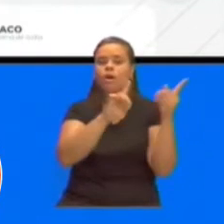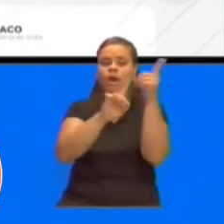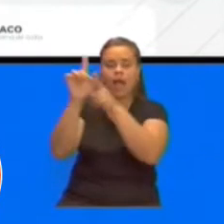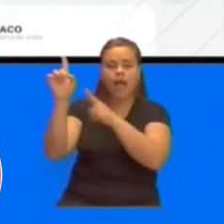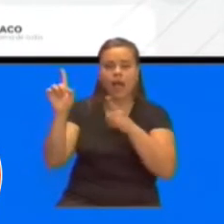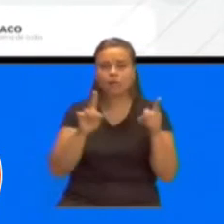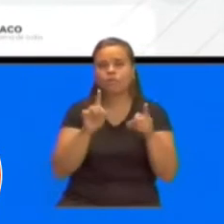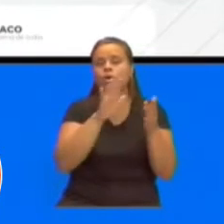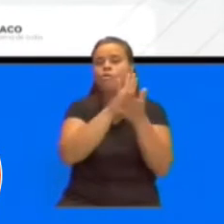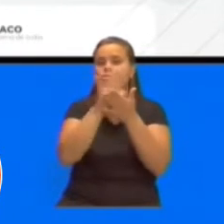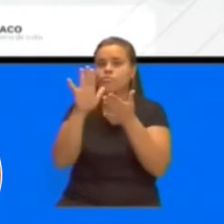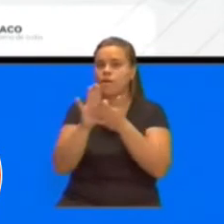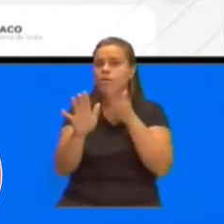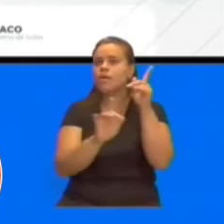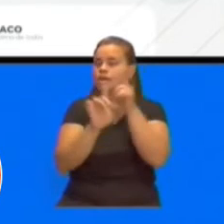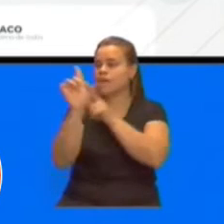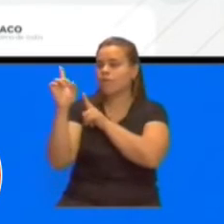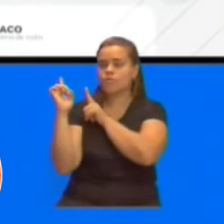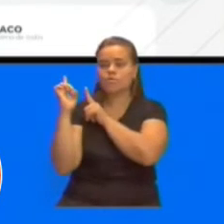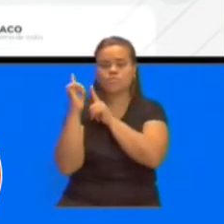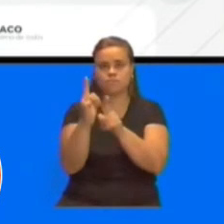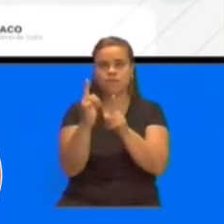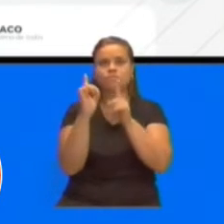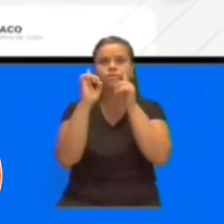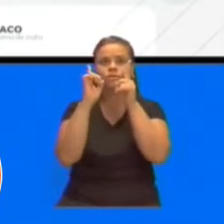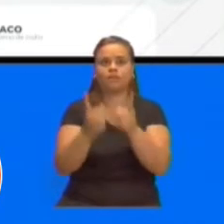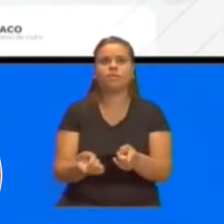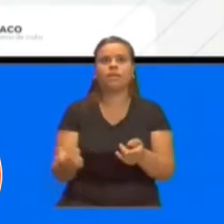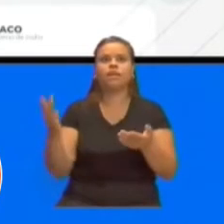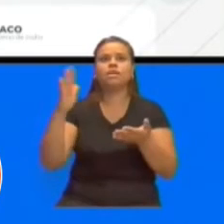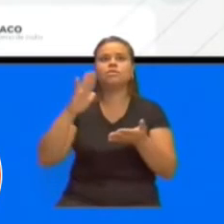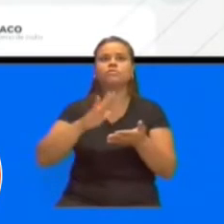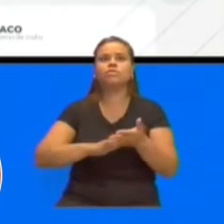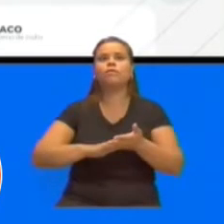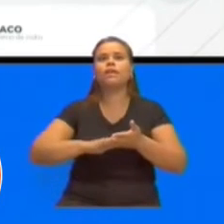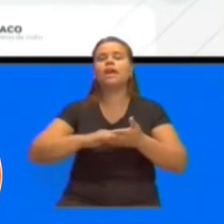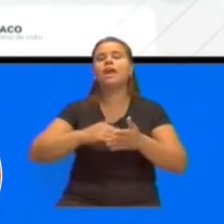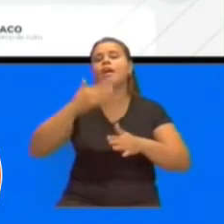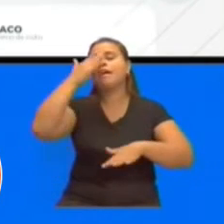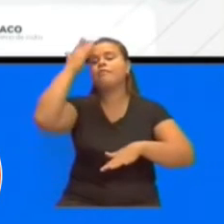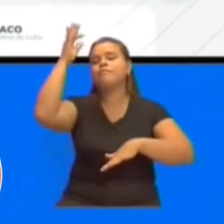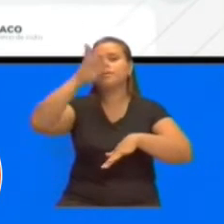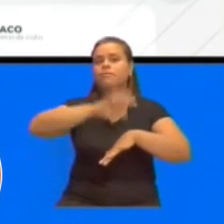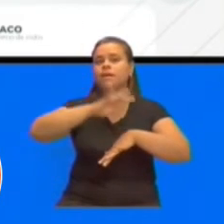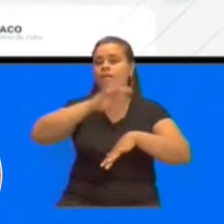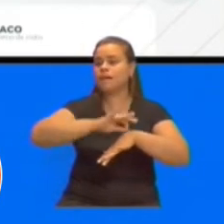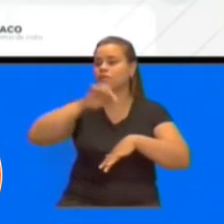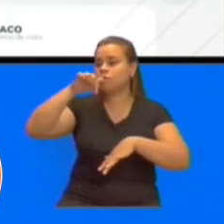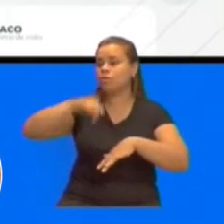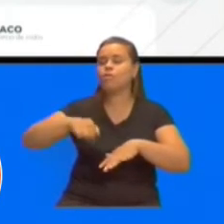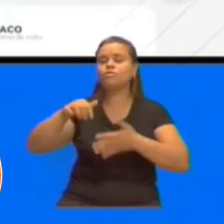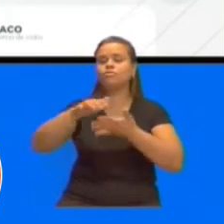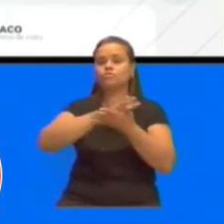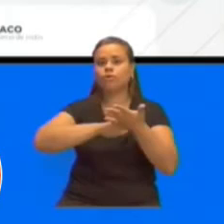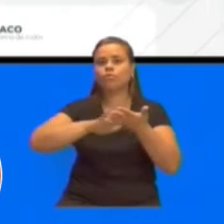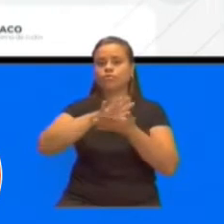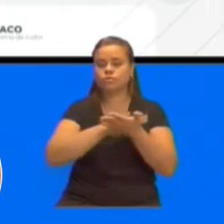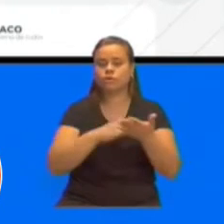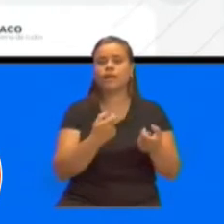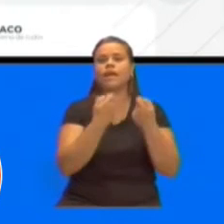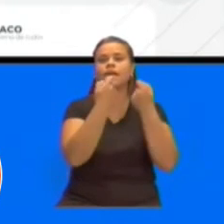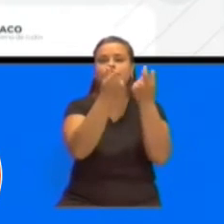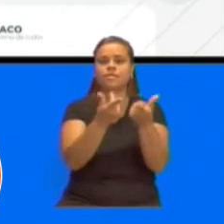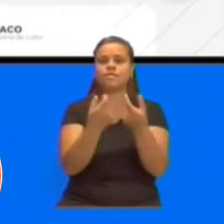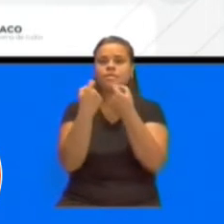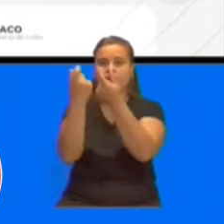agregan a lo que sabemos que es la dispensa. Para abordar más del 80% de las enfermedades prevalentes y de las consultas que tenemos aquí en